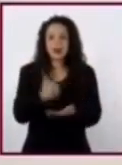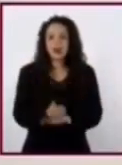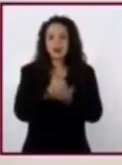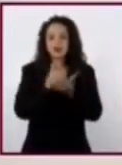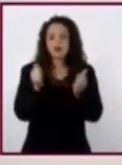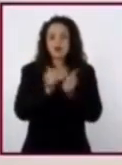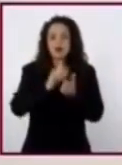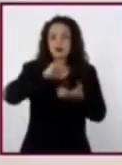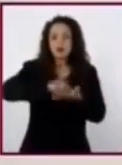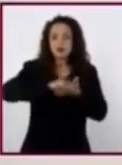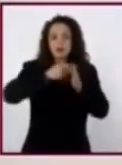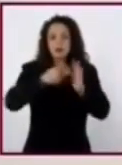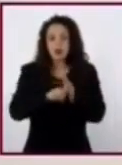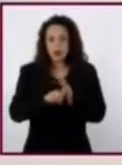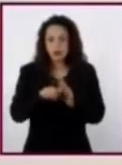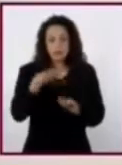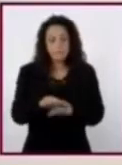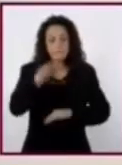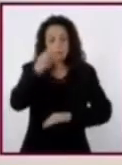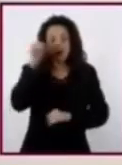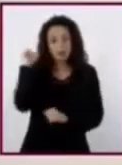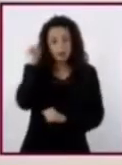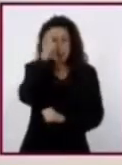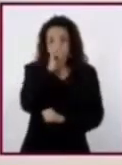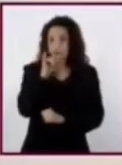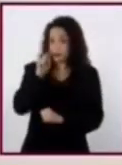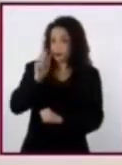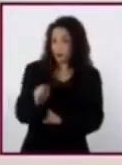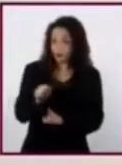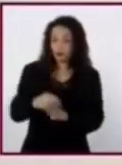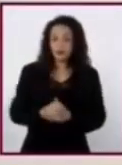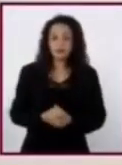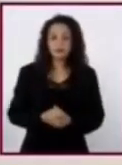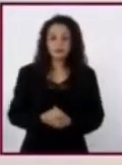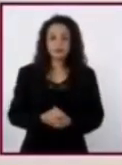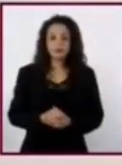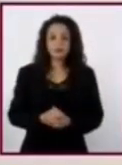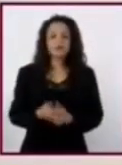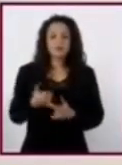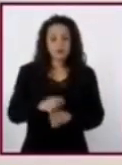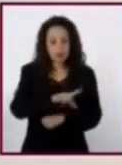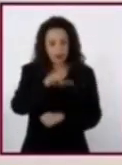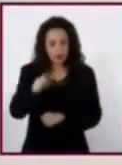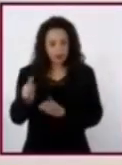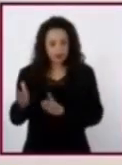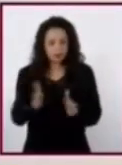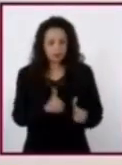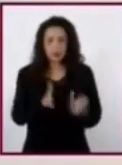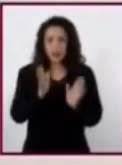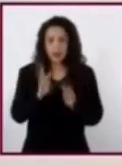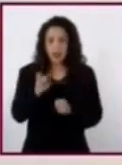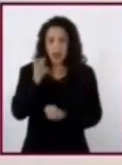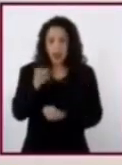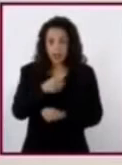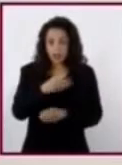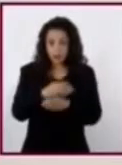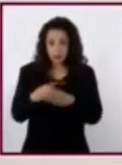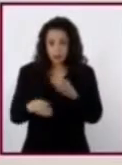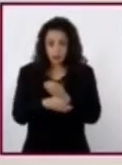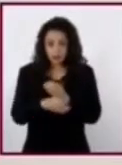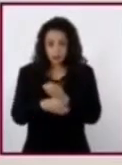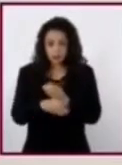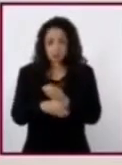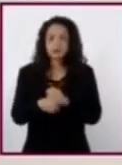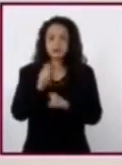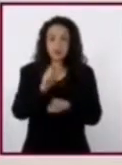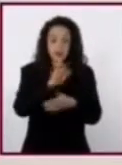frecuentemente muy complicadas. Y después, una vez adquiridos esos objetos, en